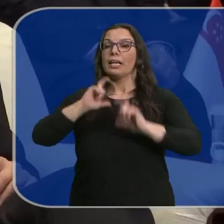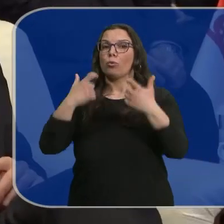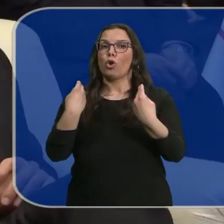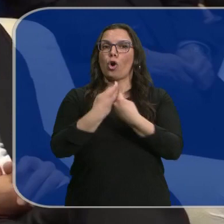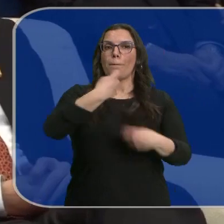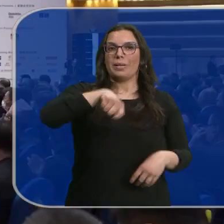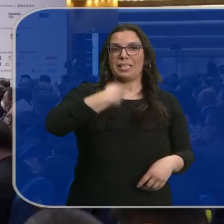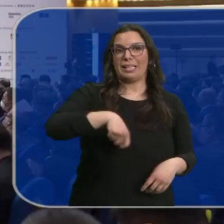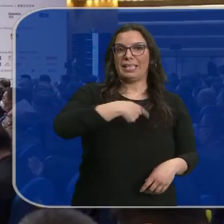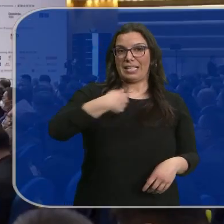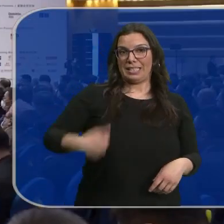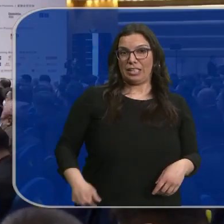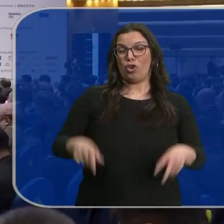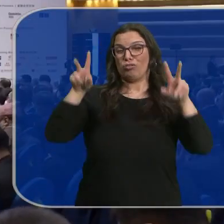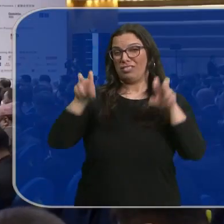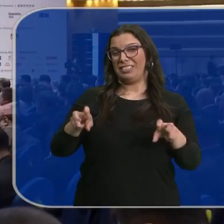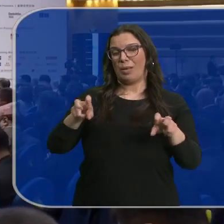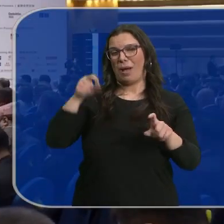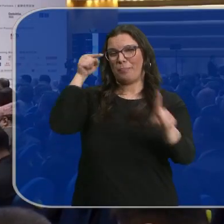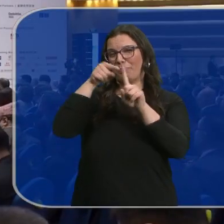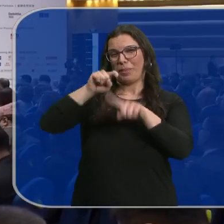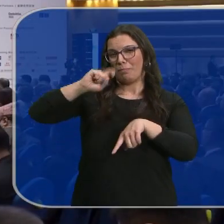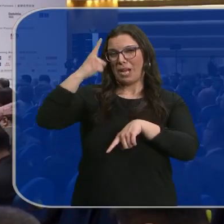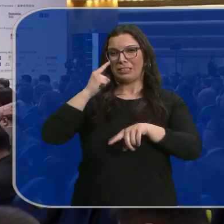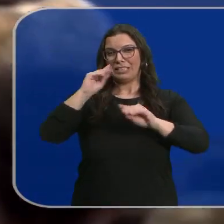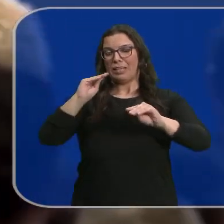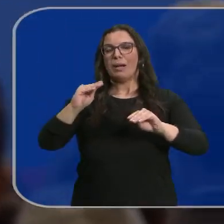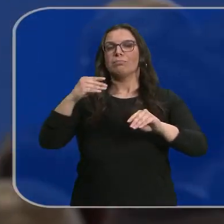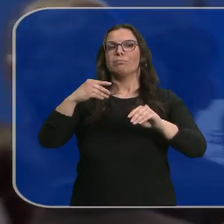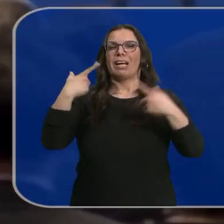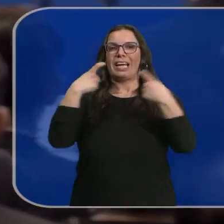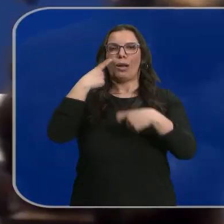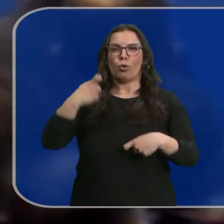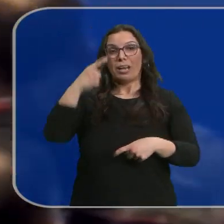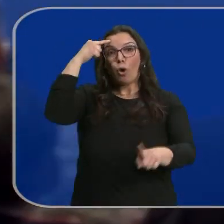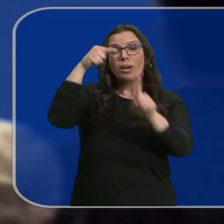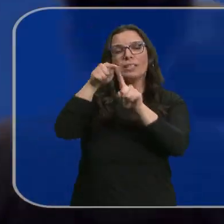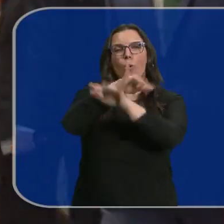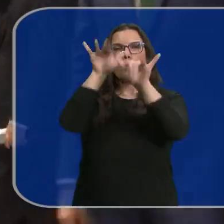chino, Xi Jinping, con la guerra de Ucrania como foco y tratando de buscar la paz.